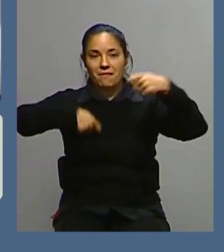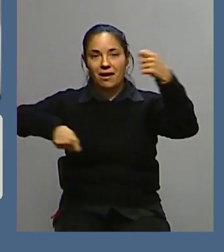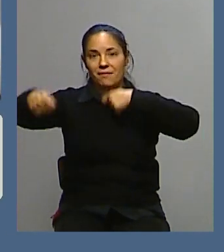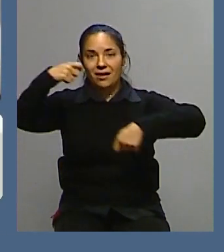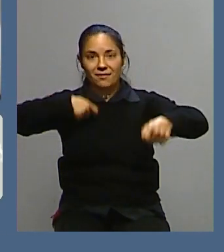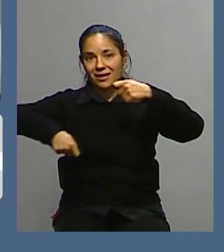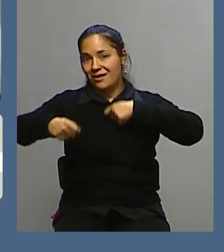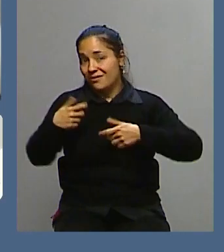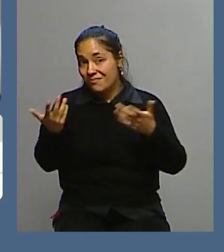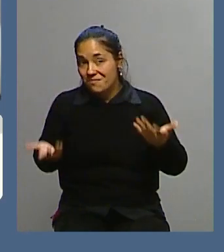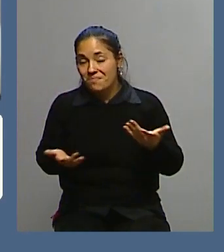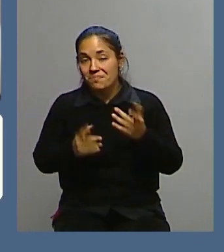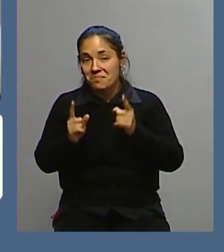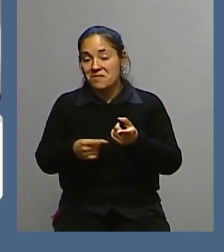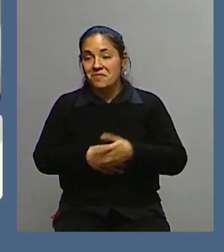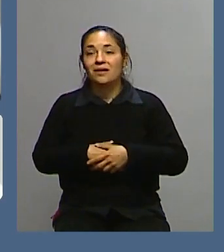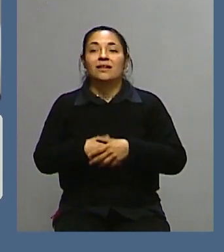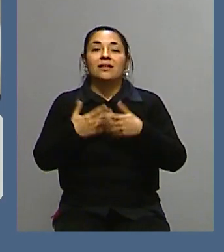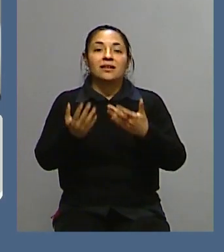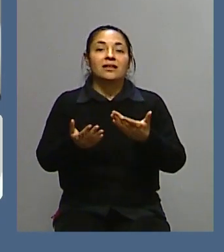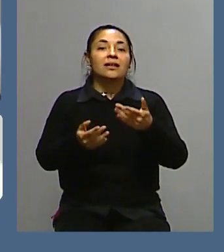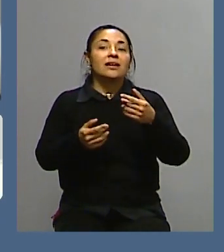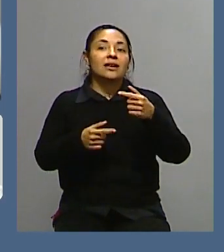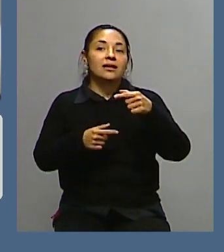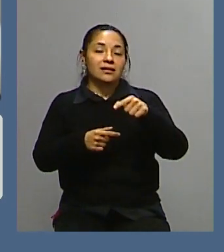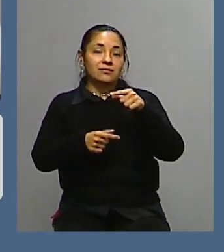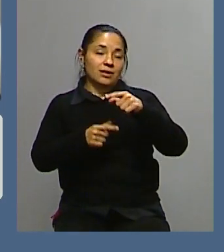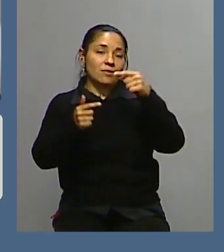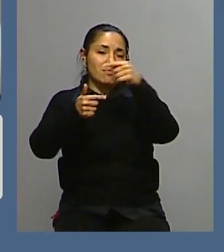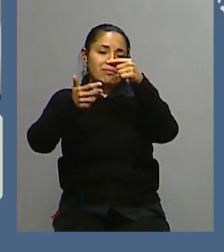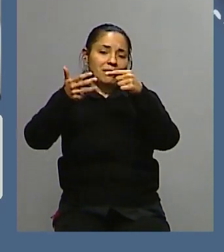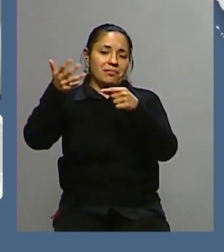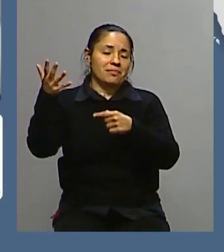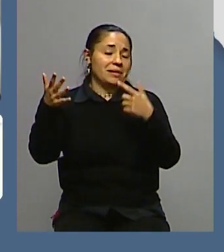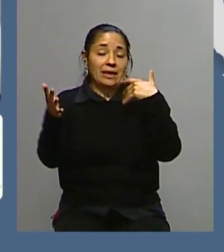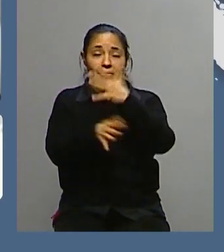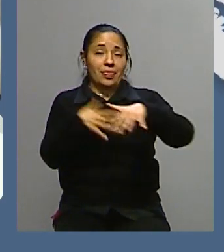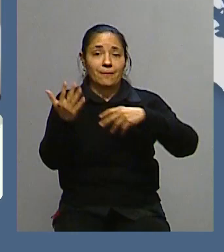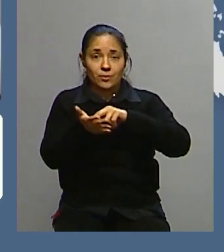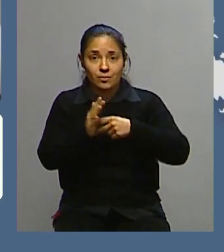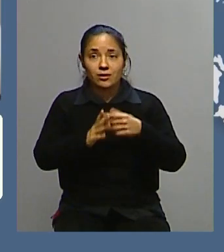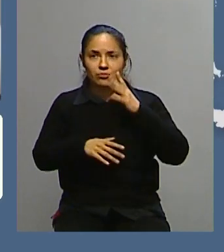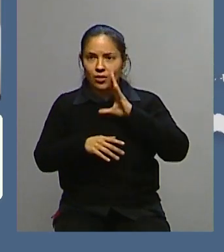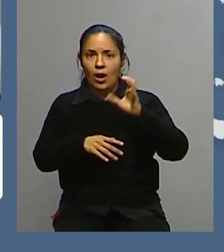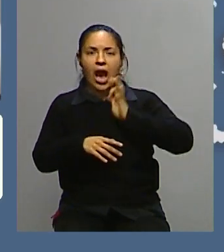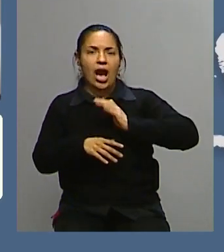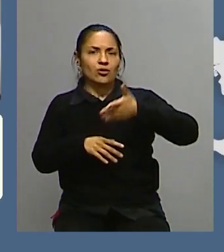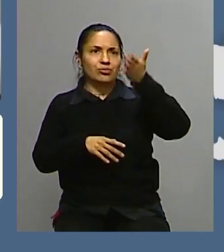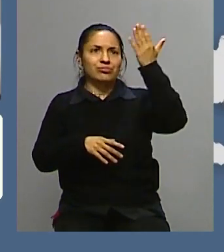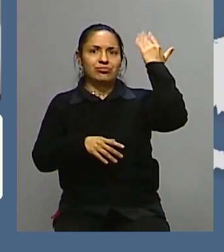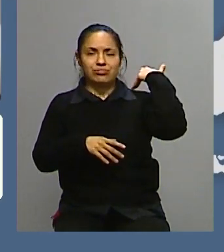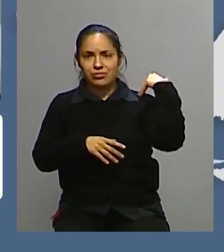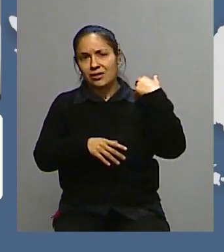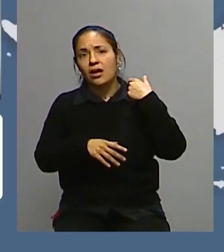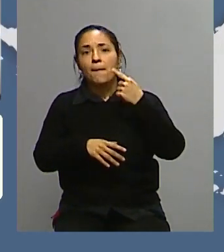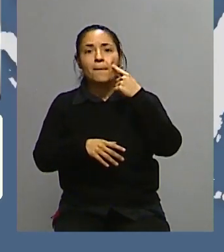pregunta, porque mientras hablabas, enumeraba la serie de escándalos, recordaba el famoso año horroroso del cual habló ella